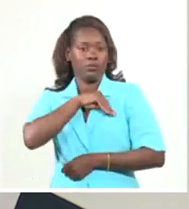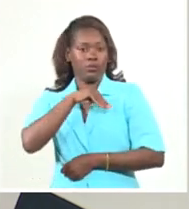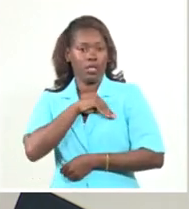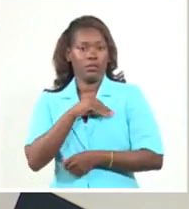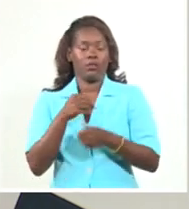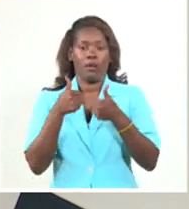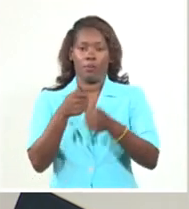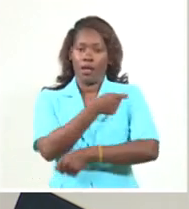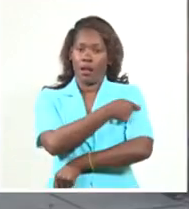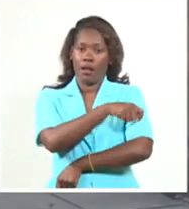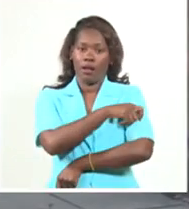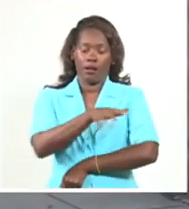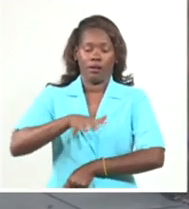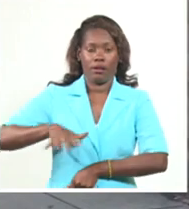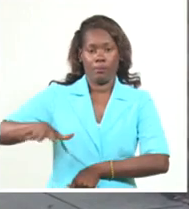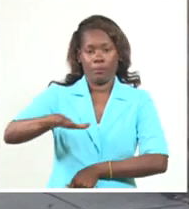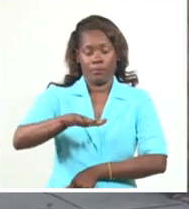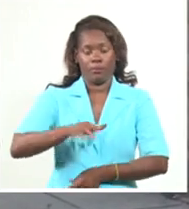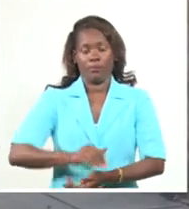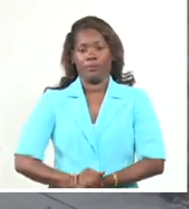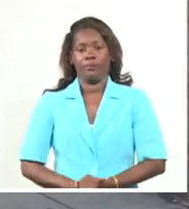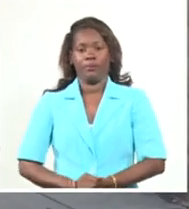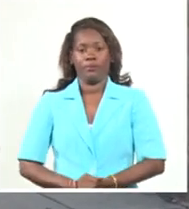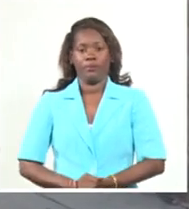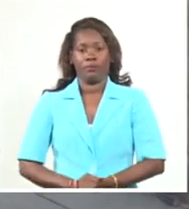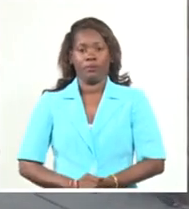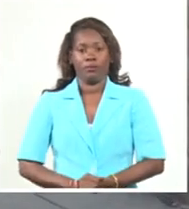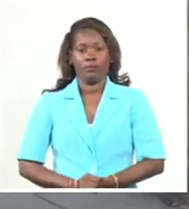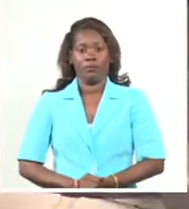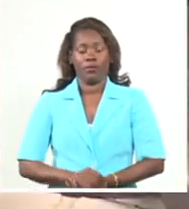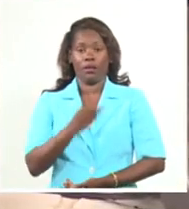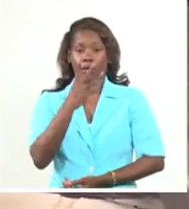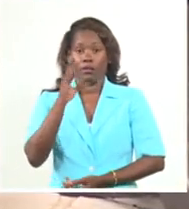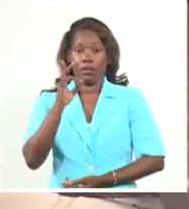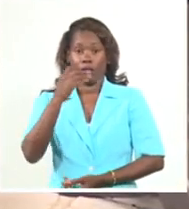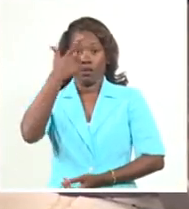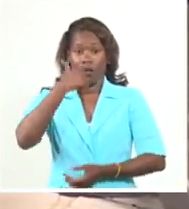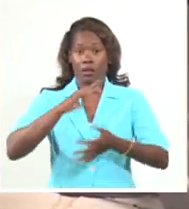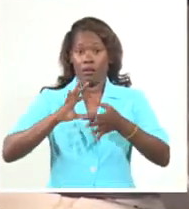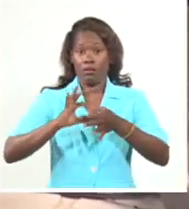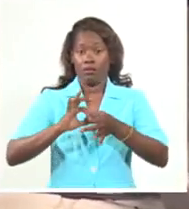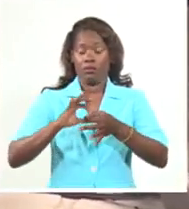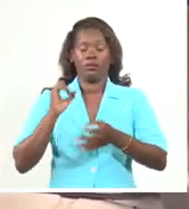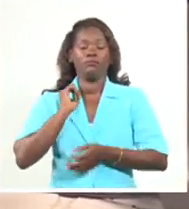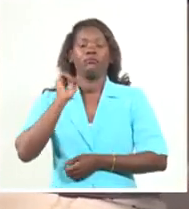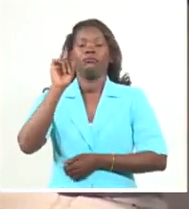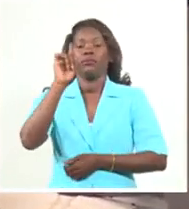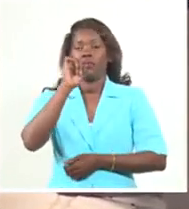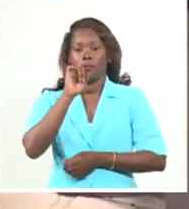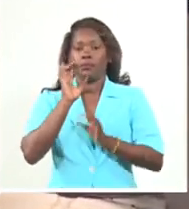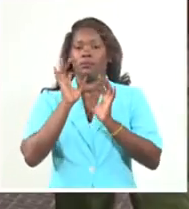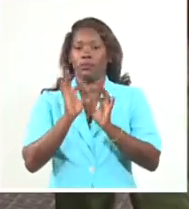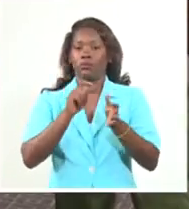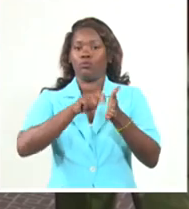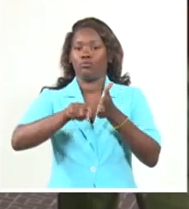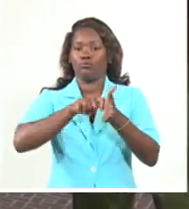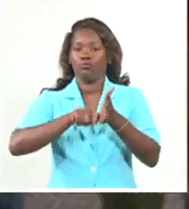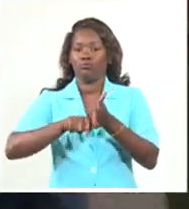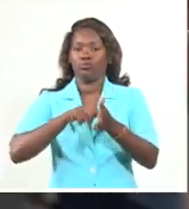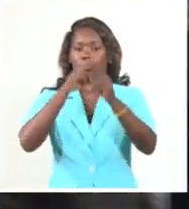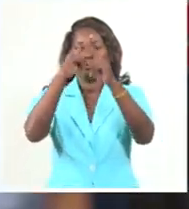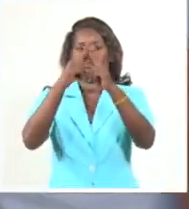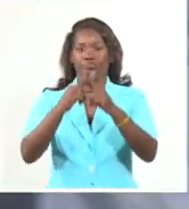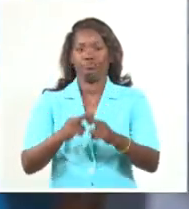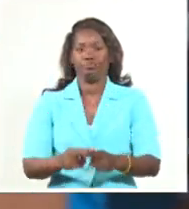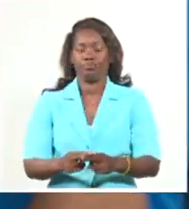puede ejercer su derecho al voto. El próximo 30 de agosto concluye la actualización de la lista de electores. Se trabaja